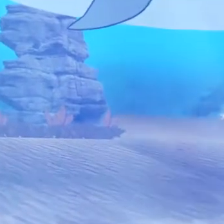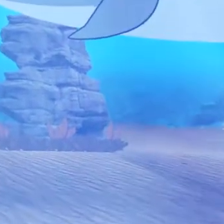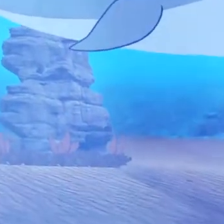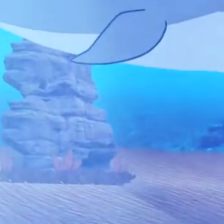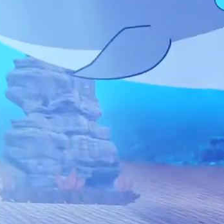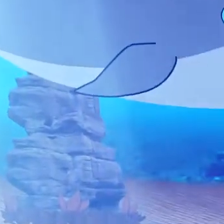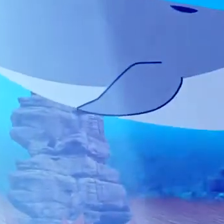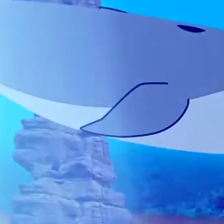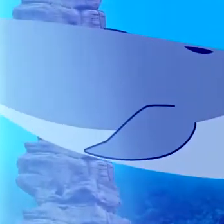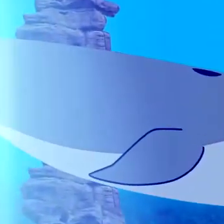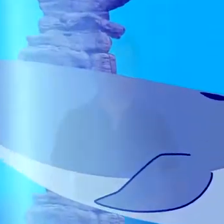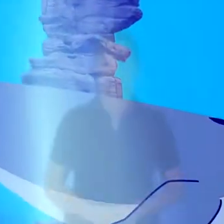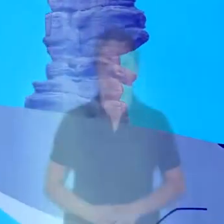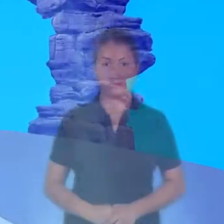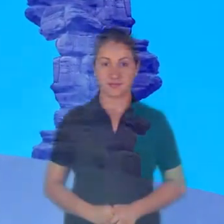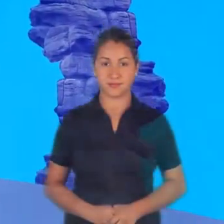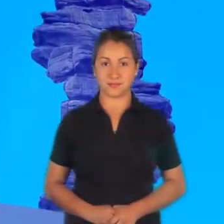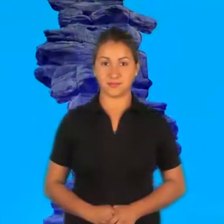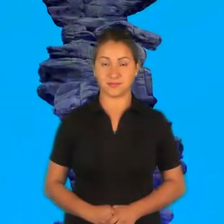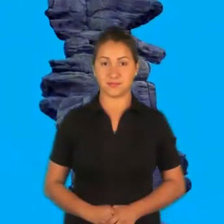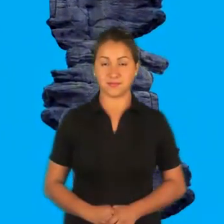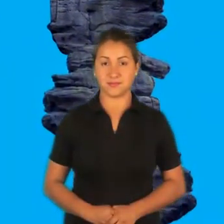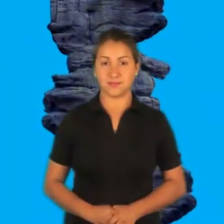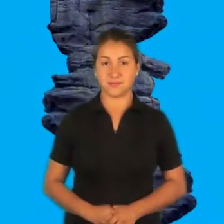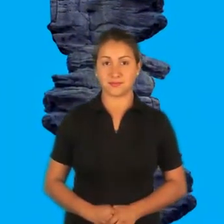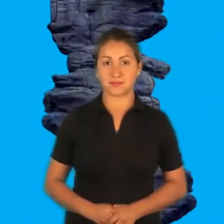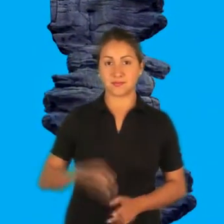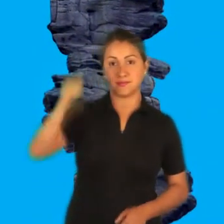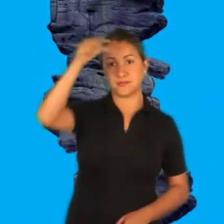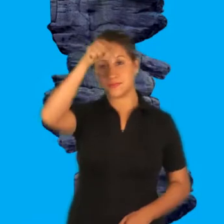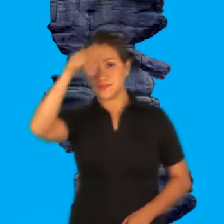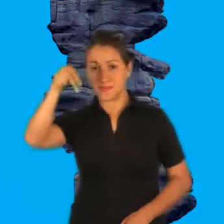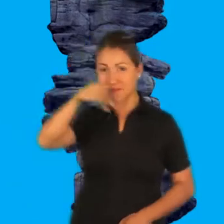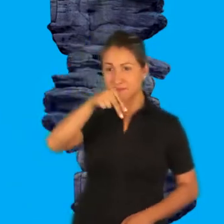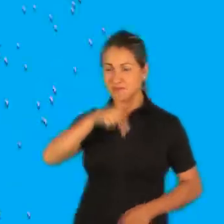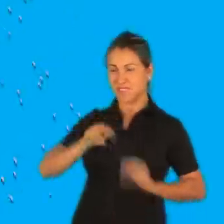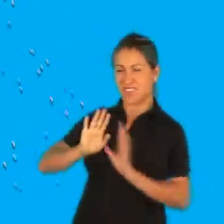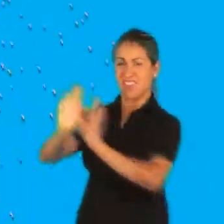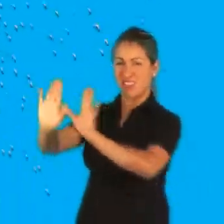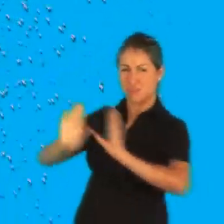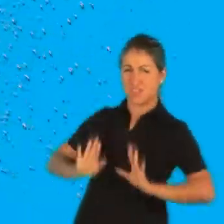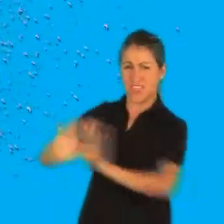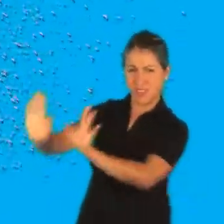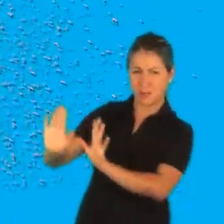Antes de caer al fondo del mar, un grupo de pequeños animales arrastran a Ruca. ¡Déjenme tranquilo!